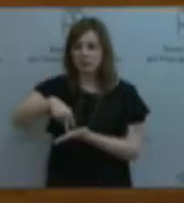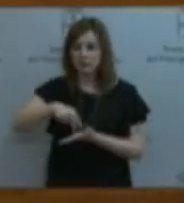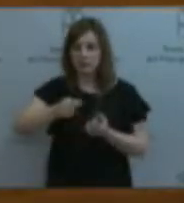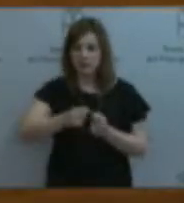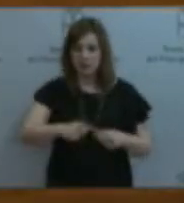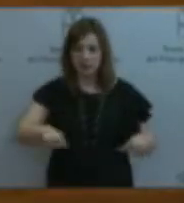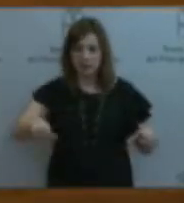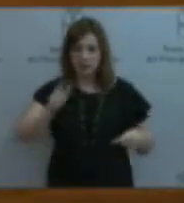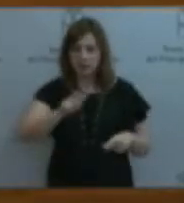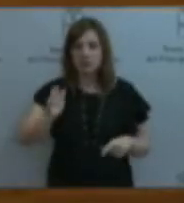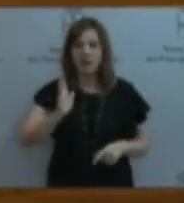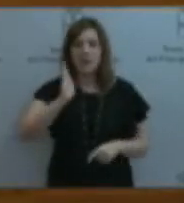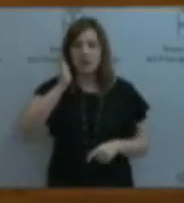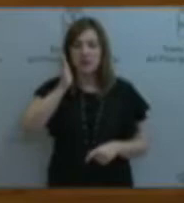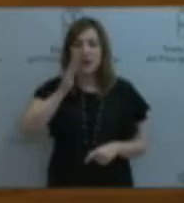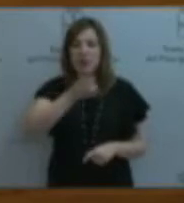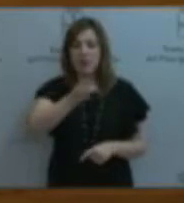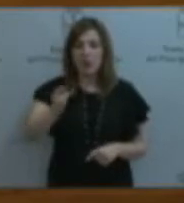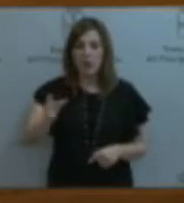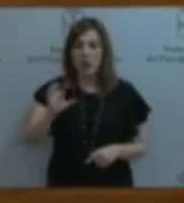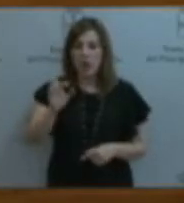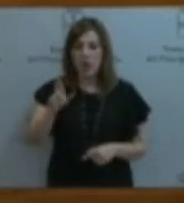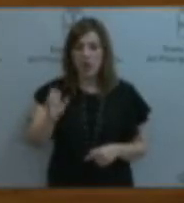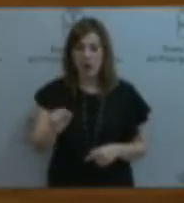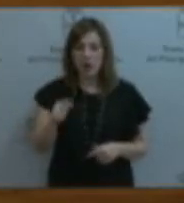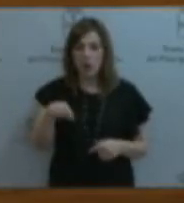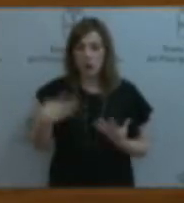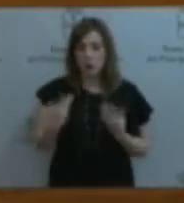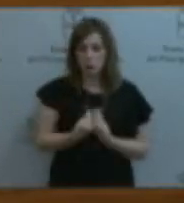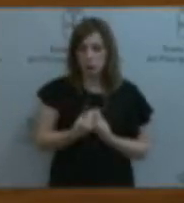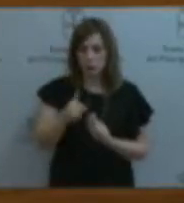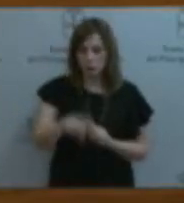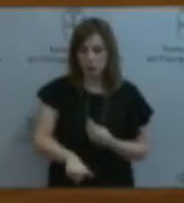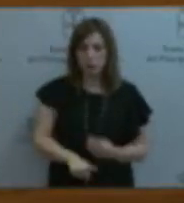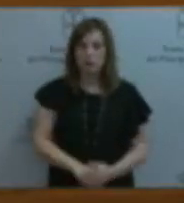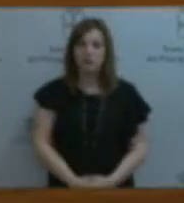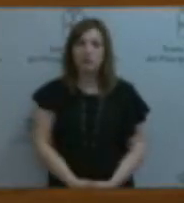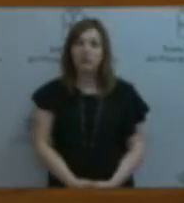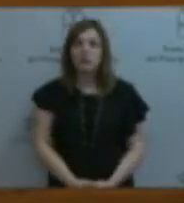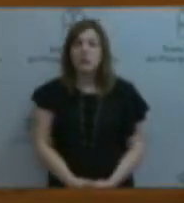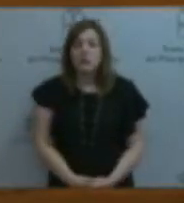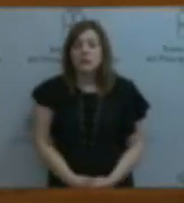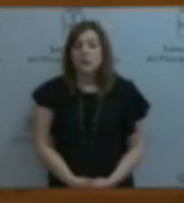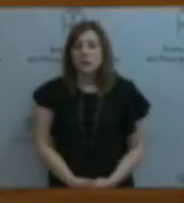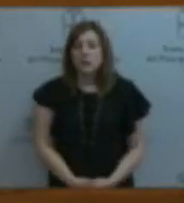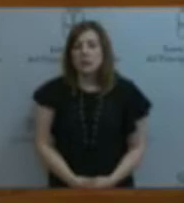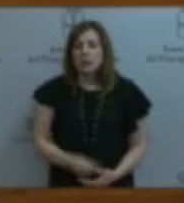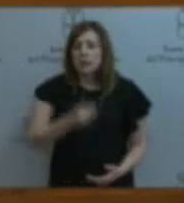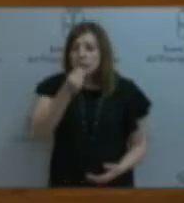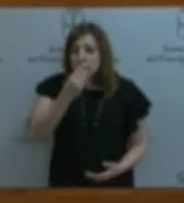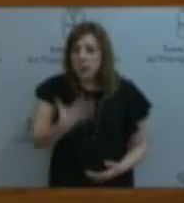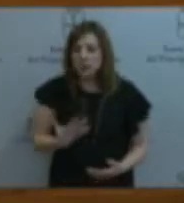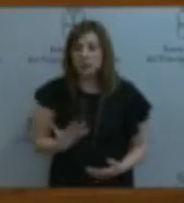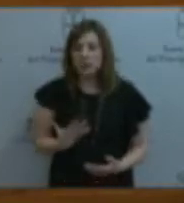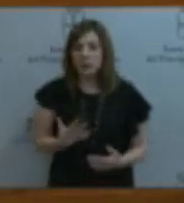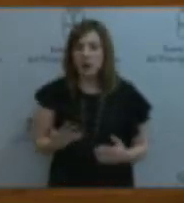de afectados por las deudas de legra que nos acompañan. La movilización